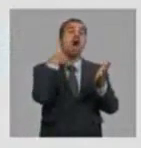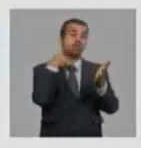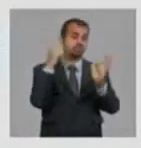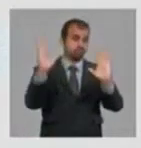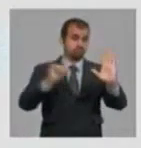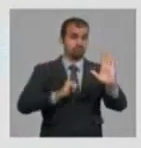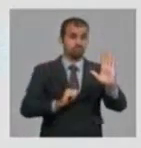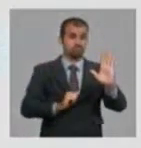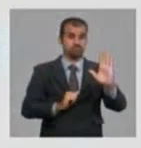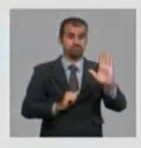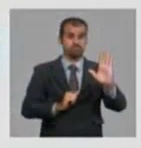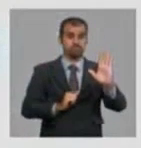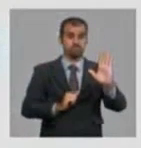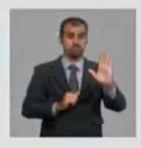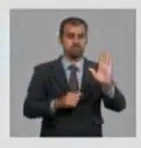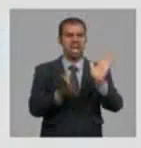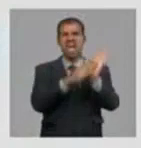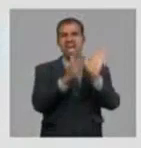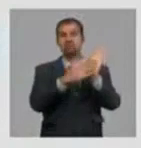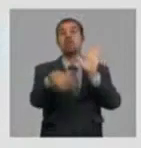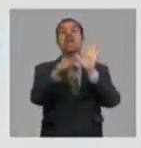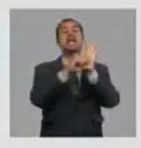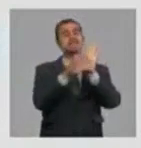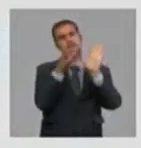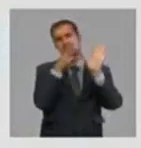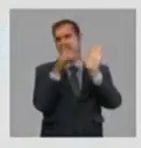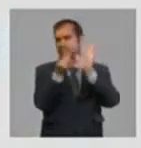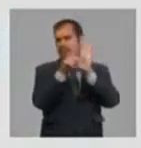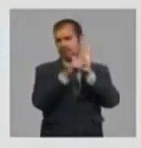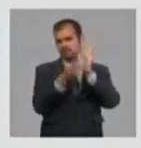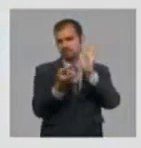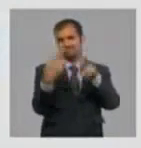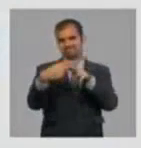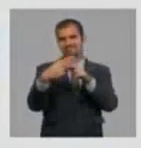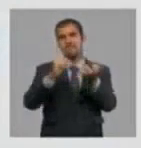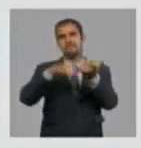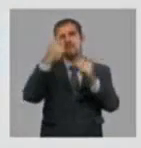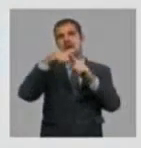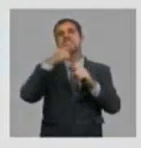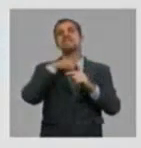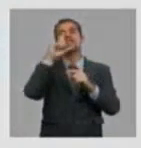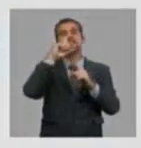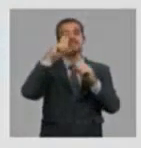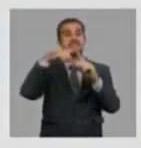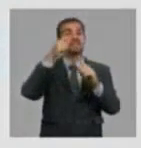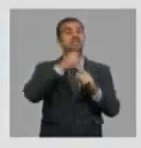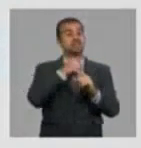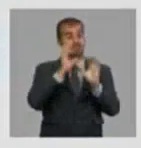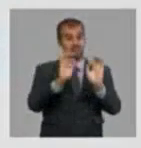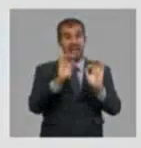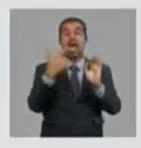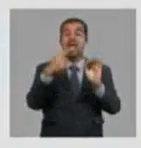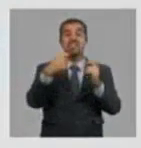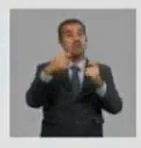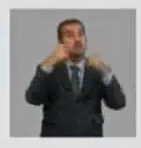sencillo, que es una patente al año, pero una patente al año hay que hacer muchas cosas para poderla. ¿A patente va a llegar ahí?